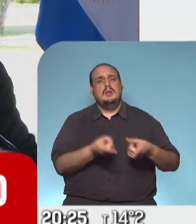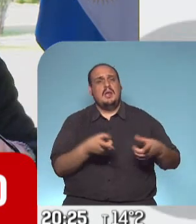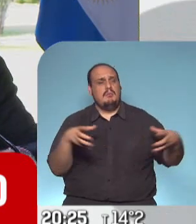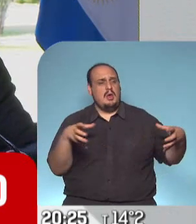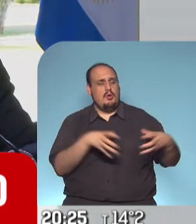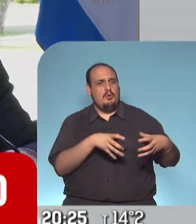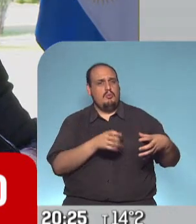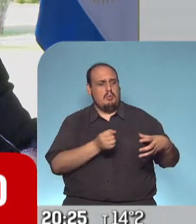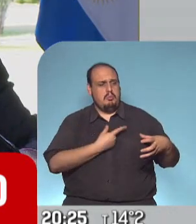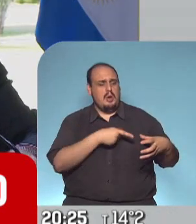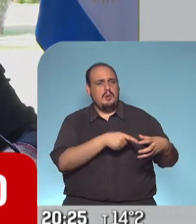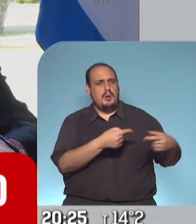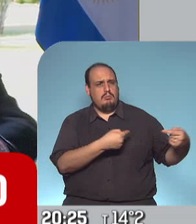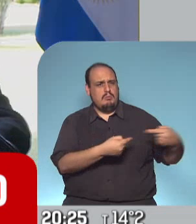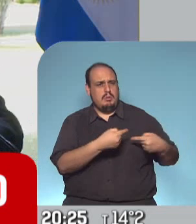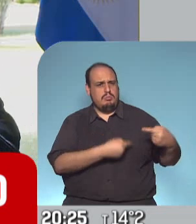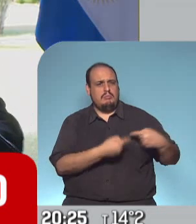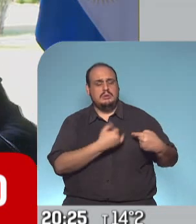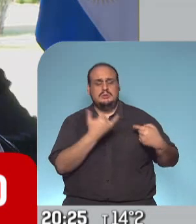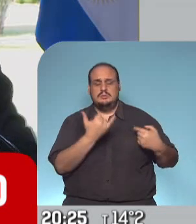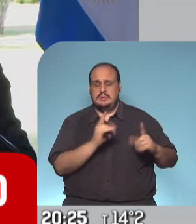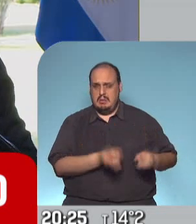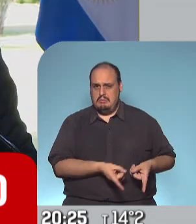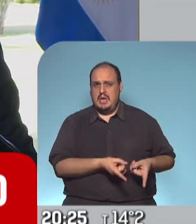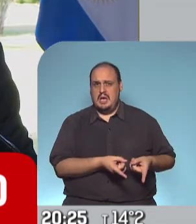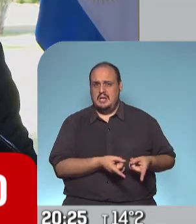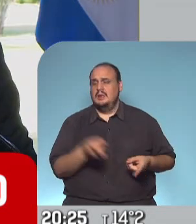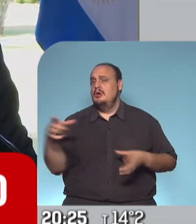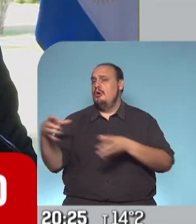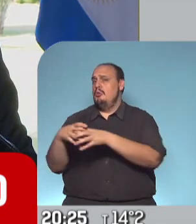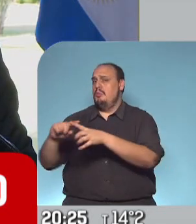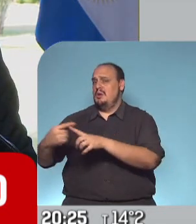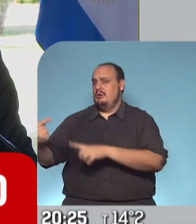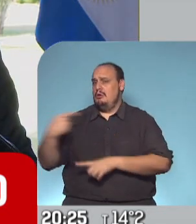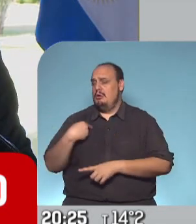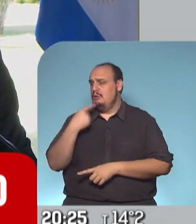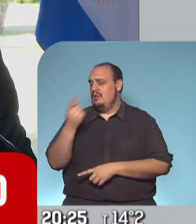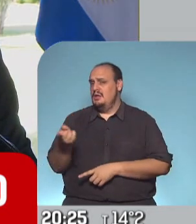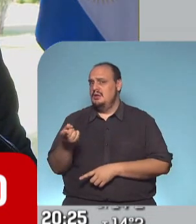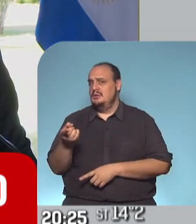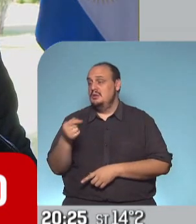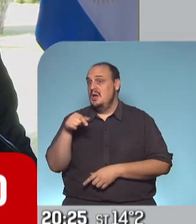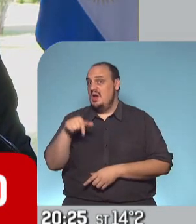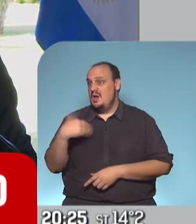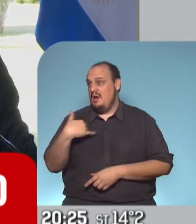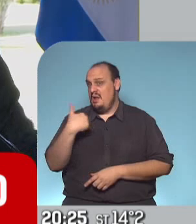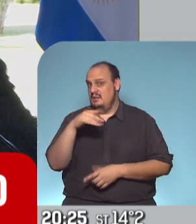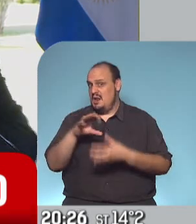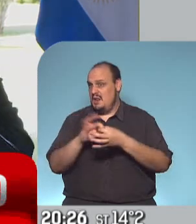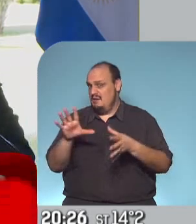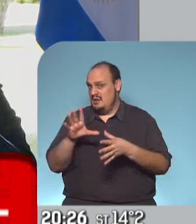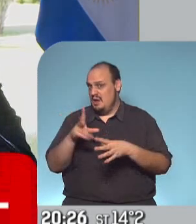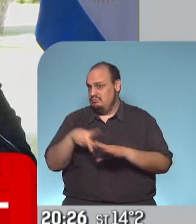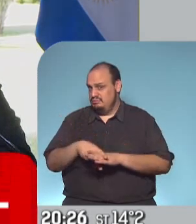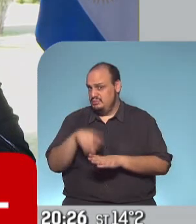versiones que coexisten en el frente de todos a la oposición dijo la libertad nunca la cortamos en este país pero para estar